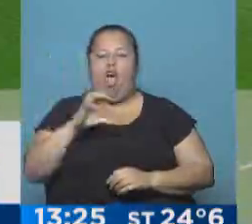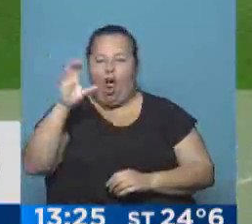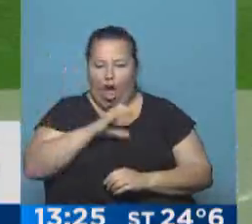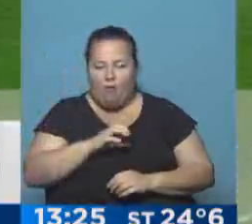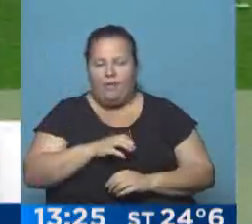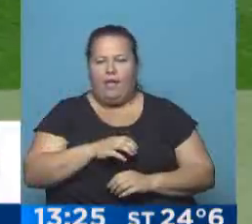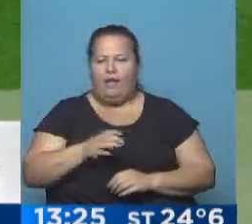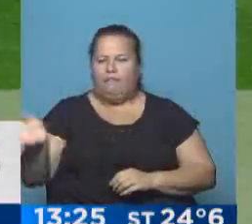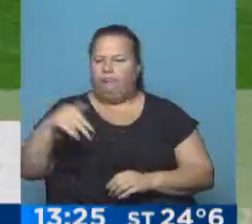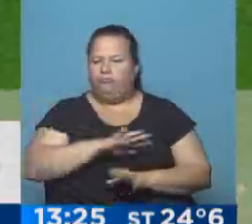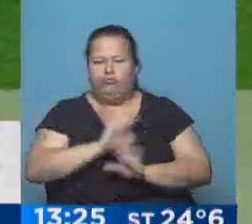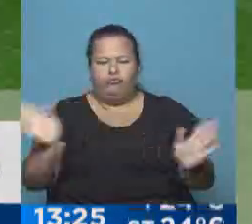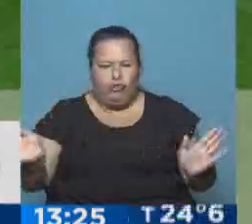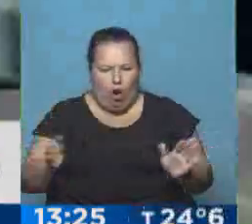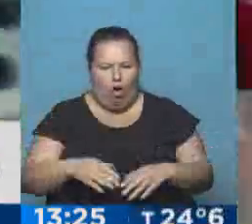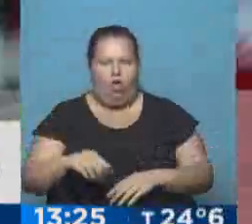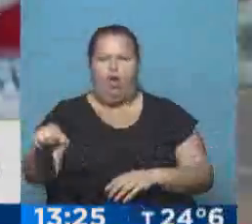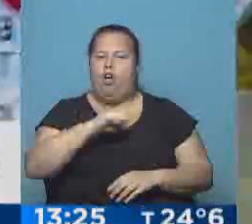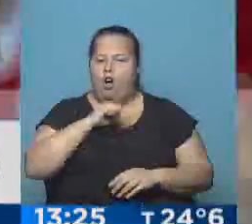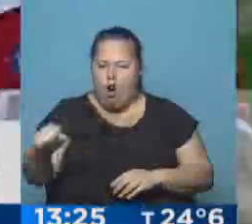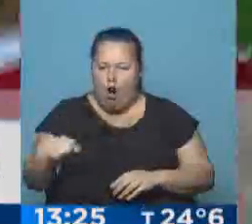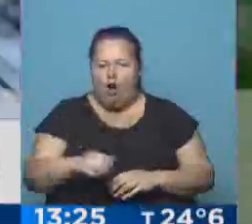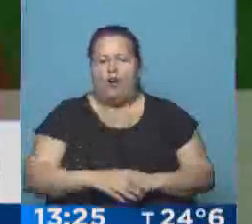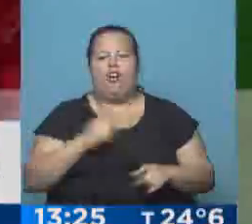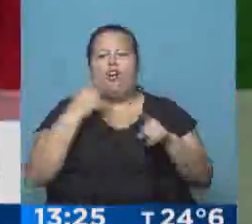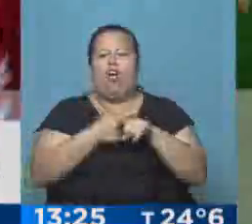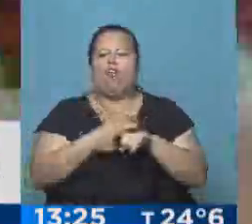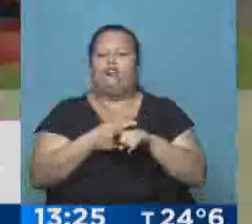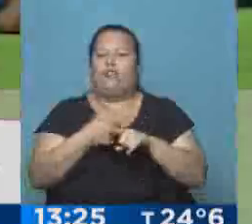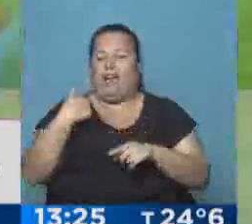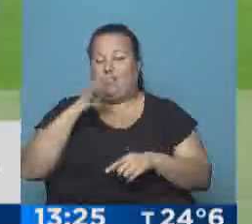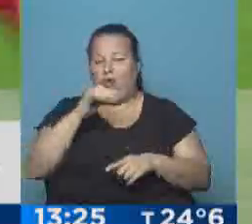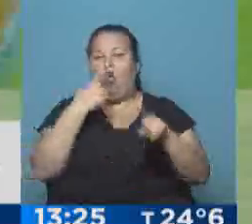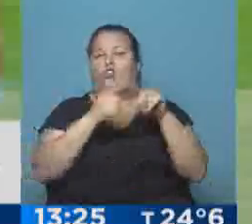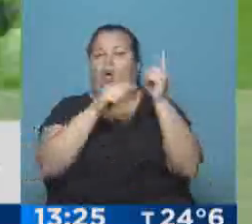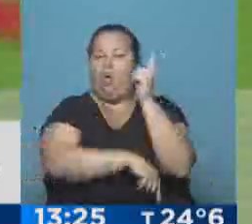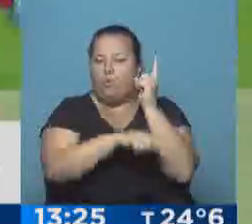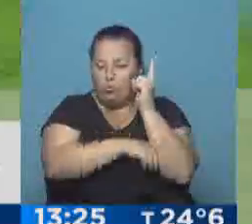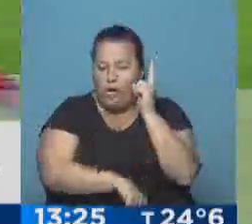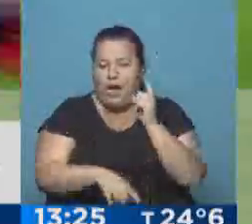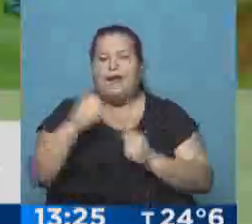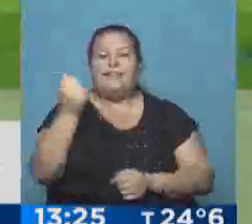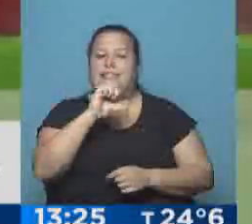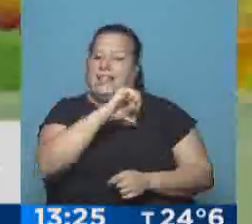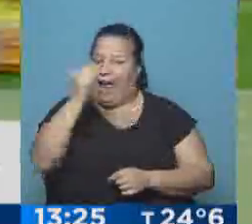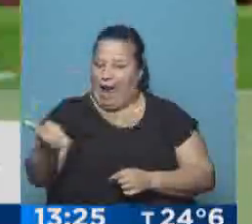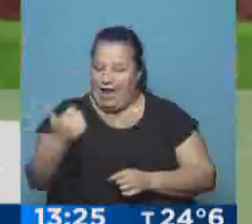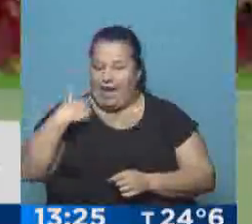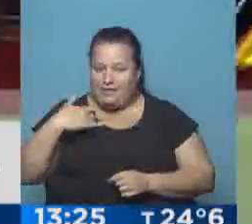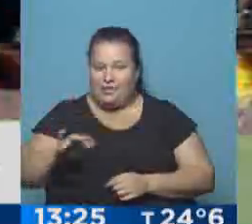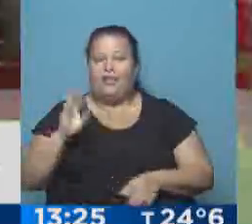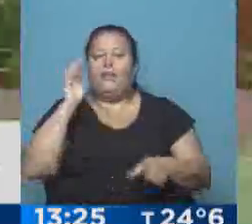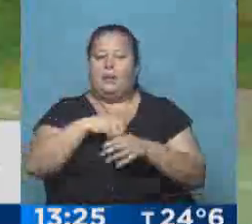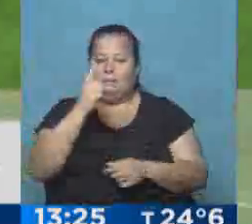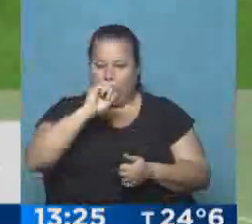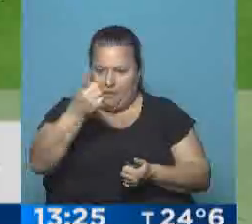hizo absolutamente todo en la goleada de Argentinos Núñez frente a Crucero, necesitaba ganar el bichito, participó